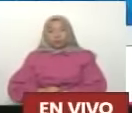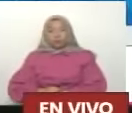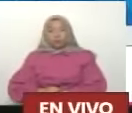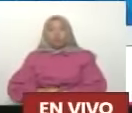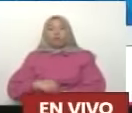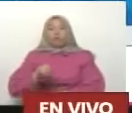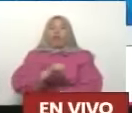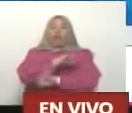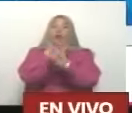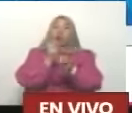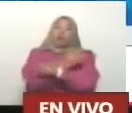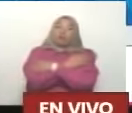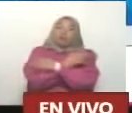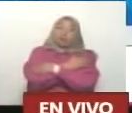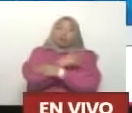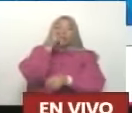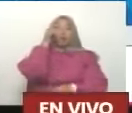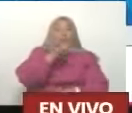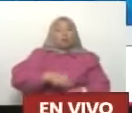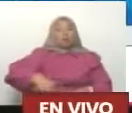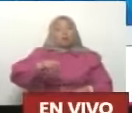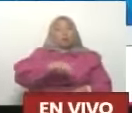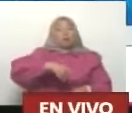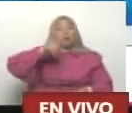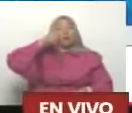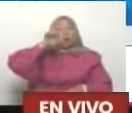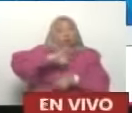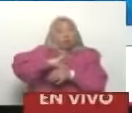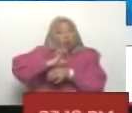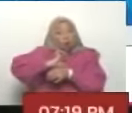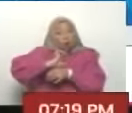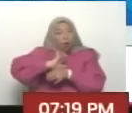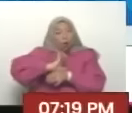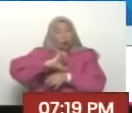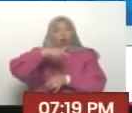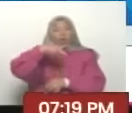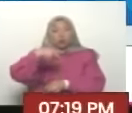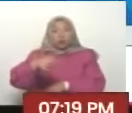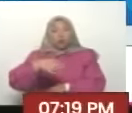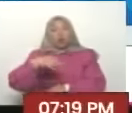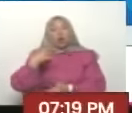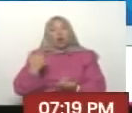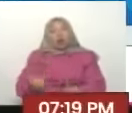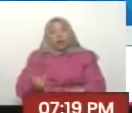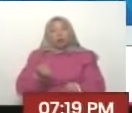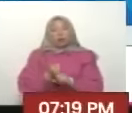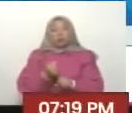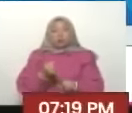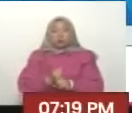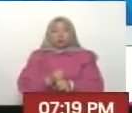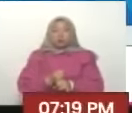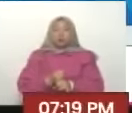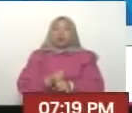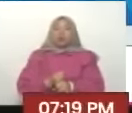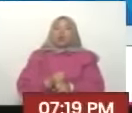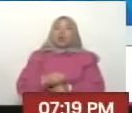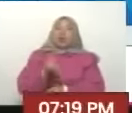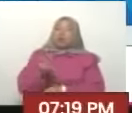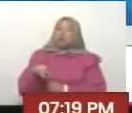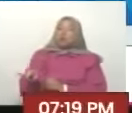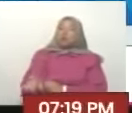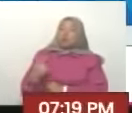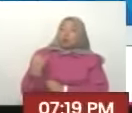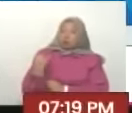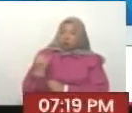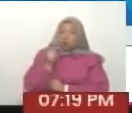felicito al pueblo de Ecuador que le dijo no Novoa Novoa no no vas a engañar le salió